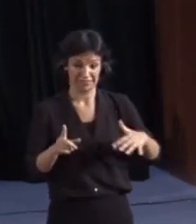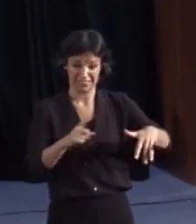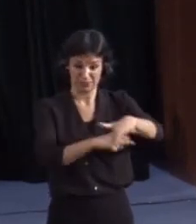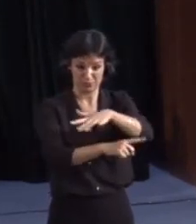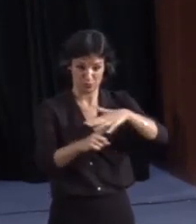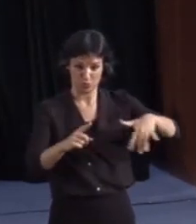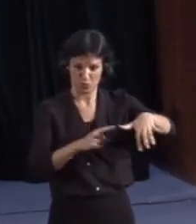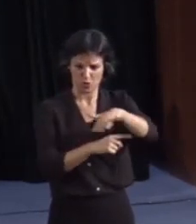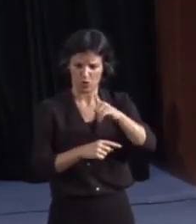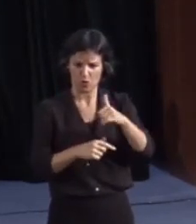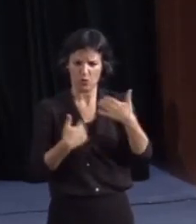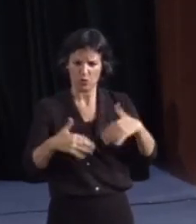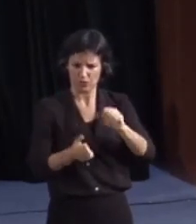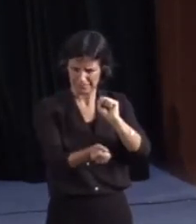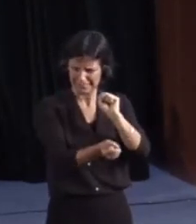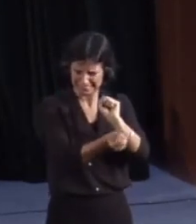condiciones,